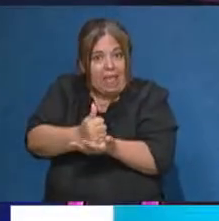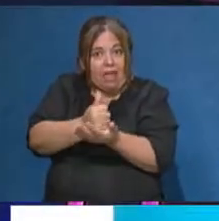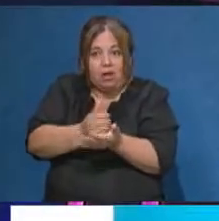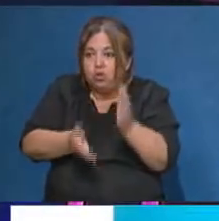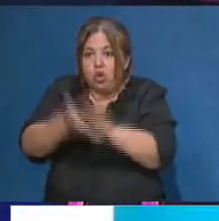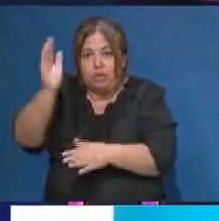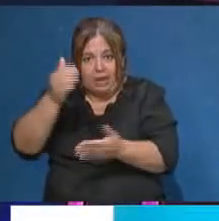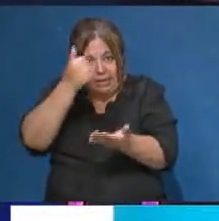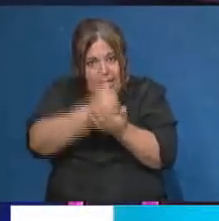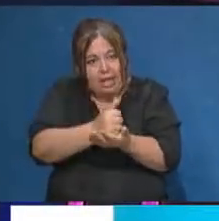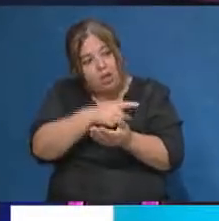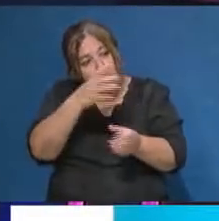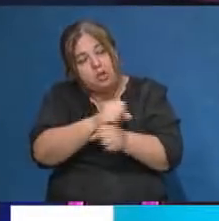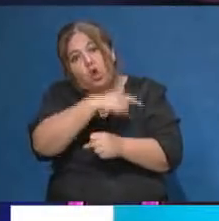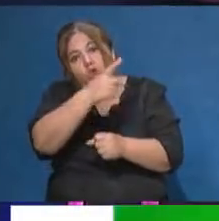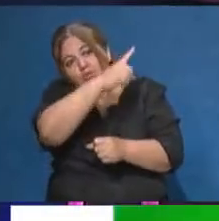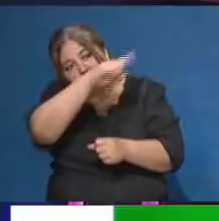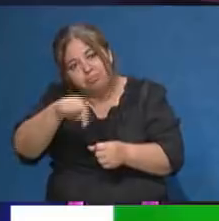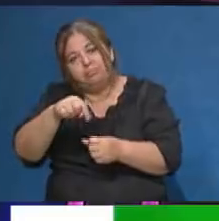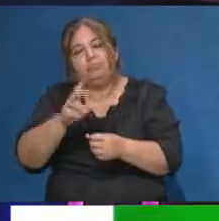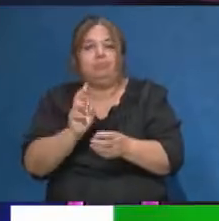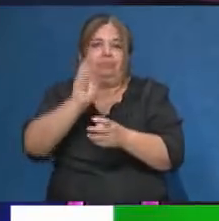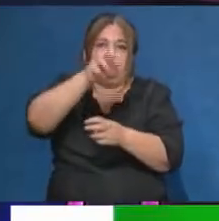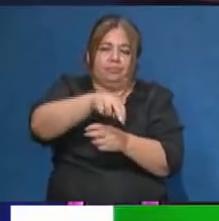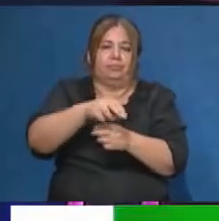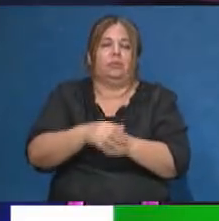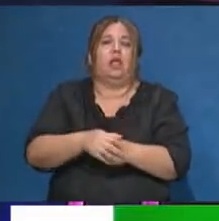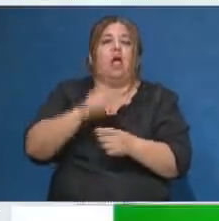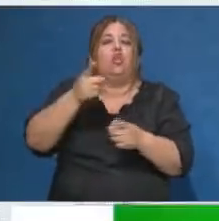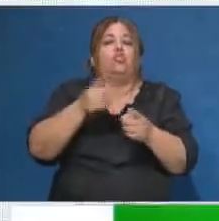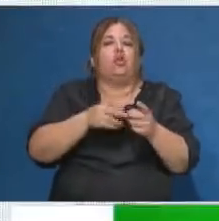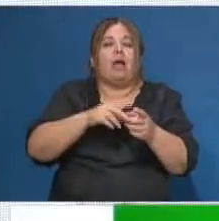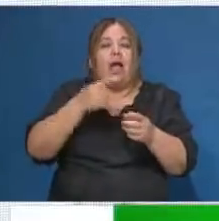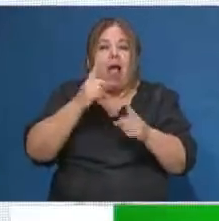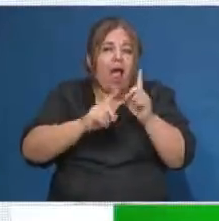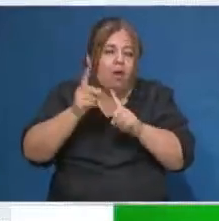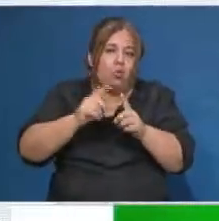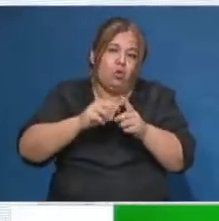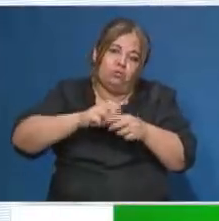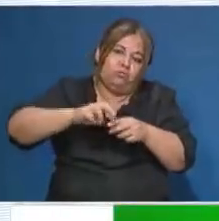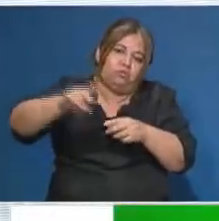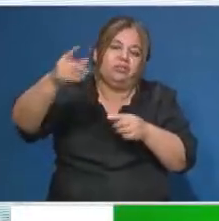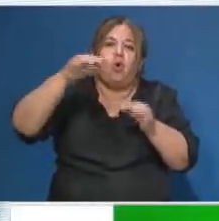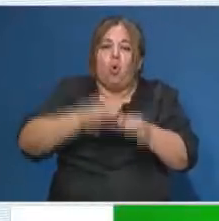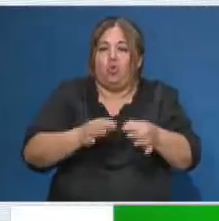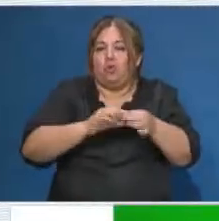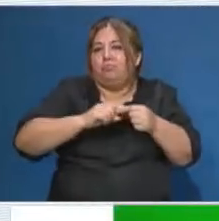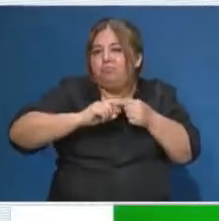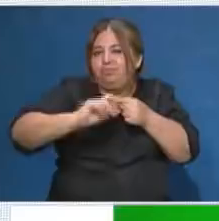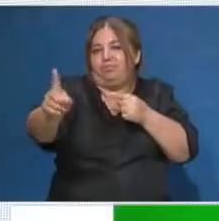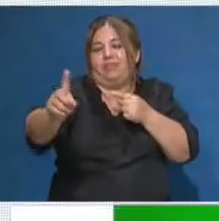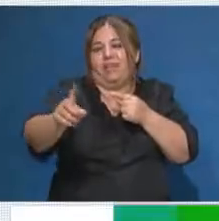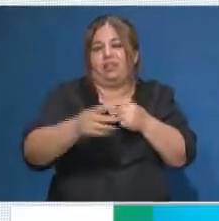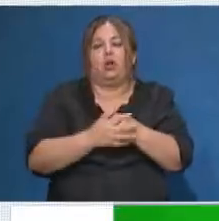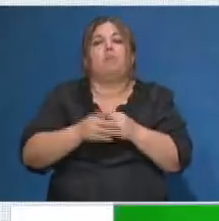Coincide, en este caso para nosotros, la llegada con el trayecto. Pero si tuvieses que caminar, te lo va a indicar con una línea de